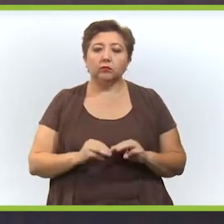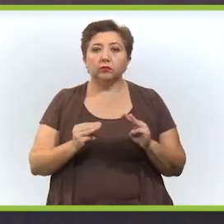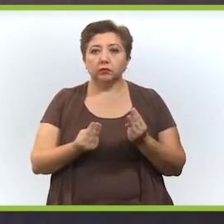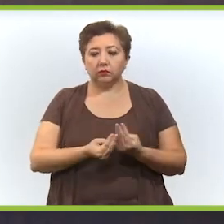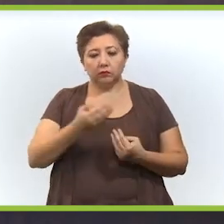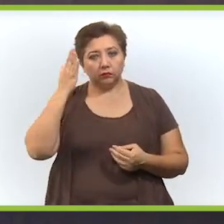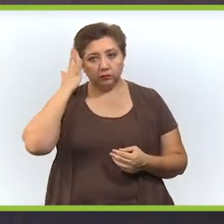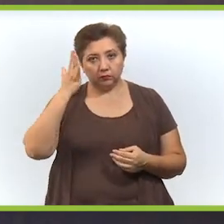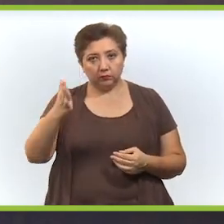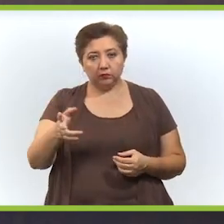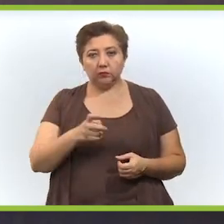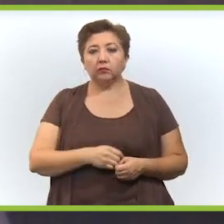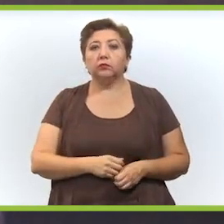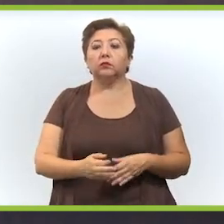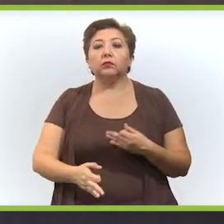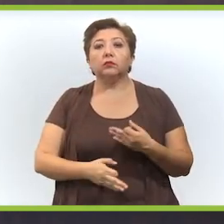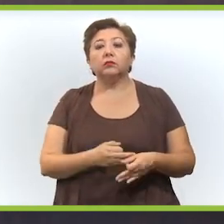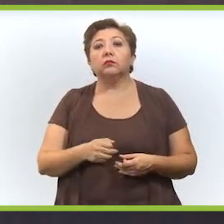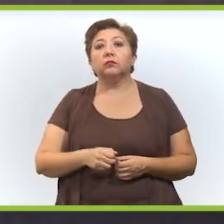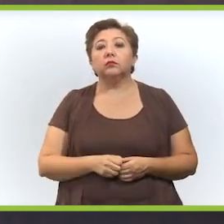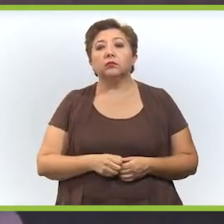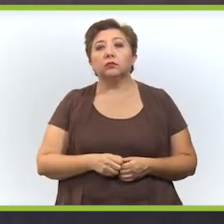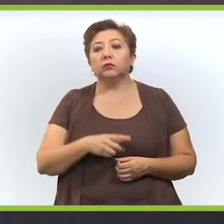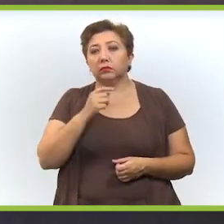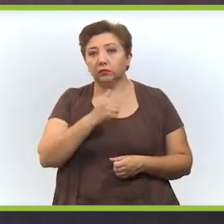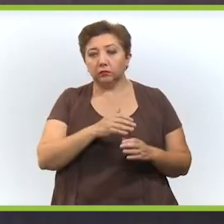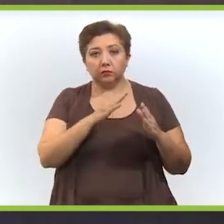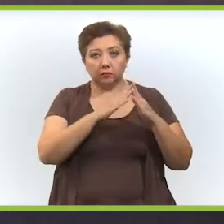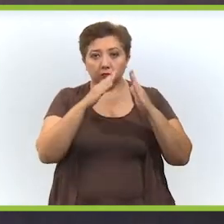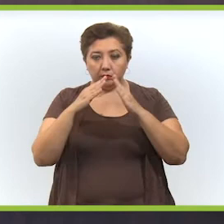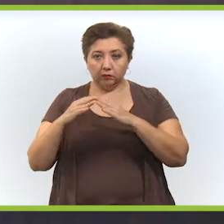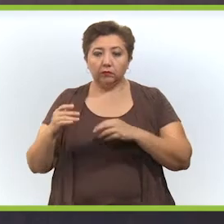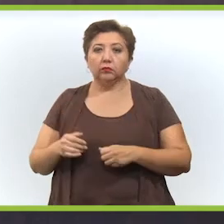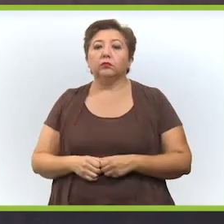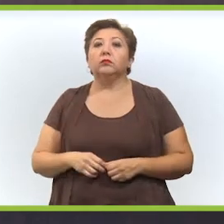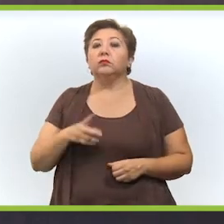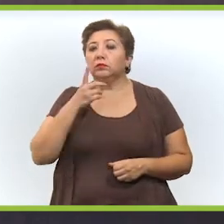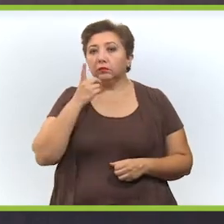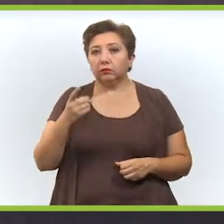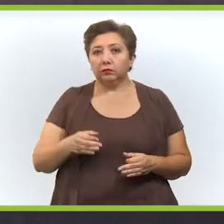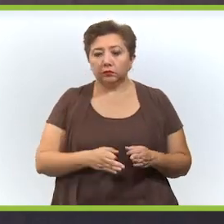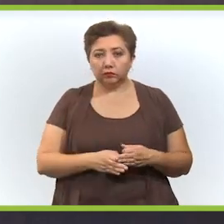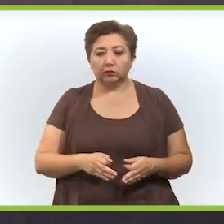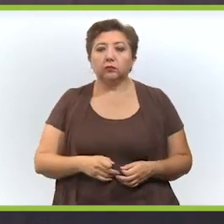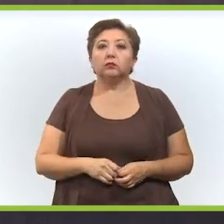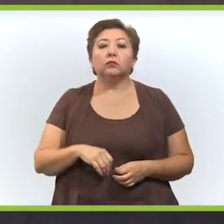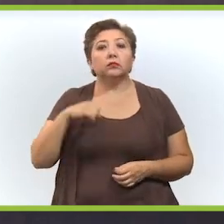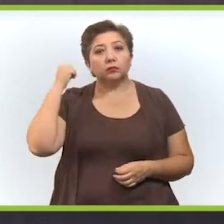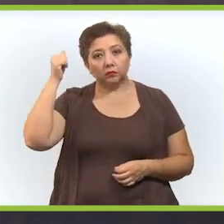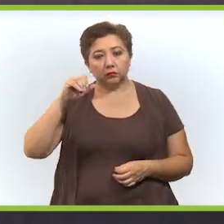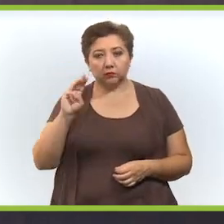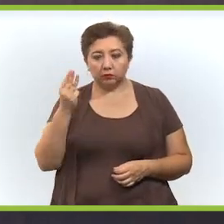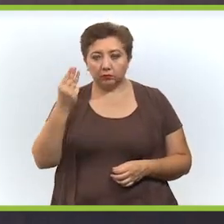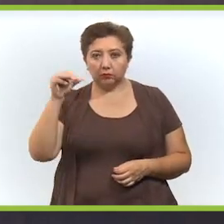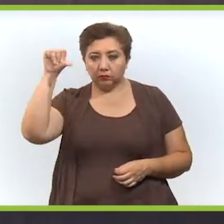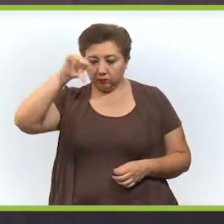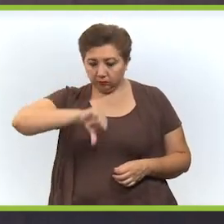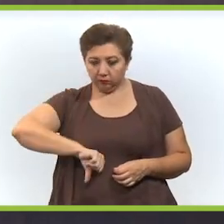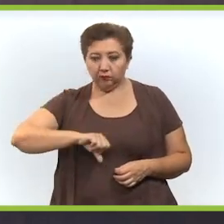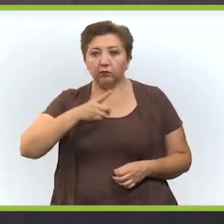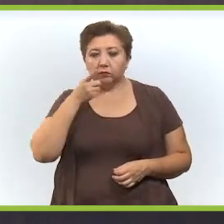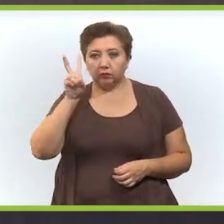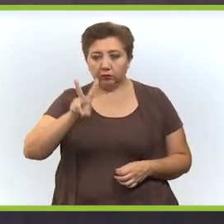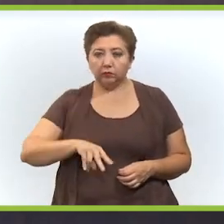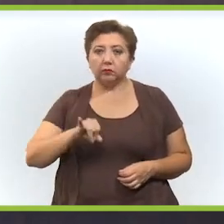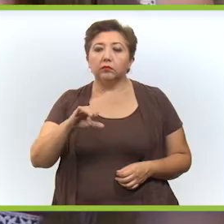casa, los meses más álgidos, los meses de abril y mayo. Y bueno, pues hoy en día la verdad es que sí existe una preocupación con el tema del coronavirus por el